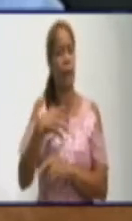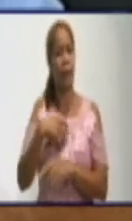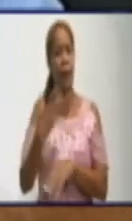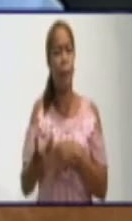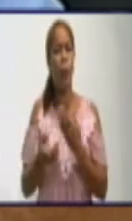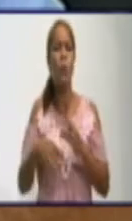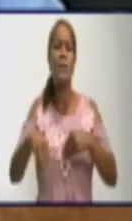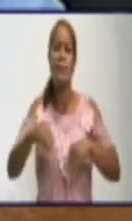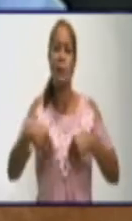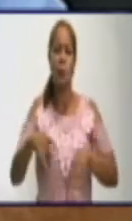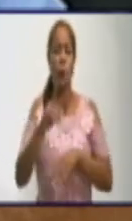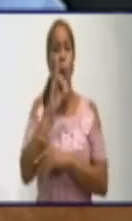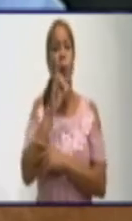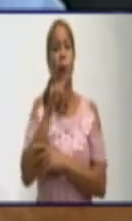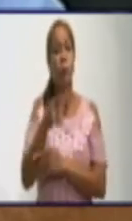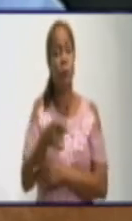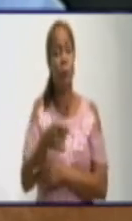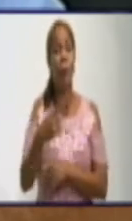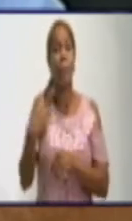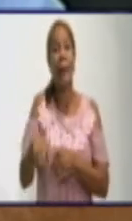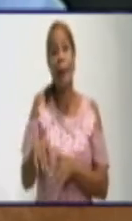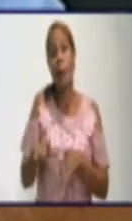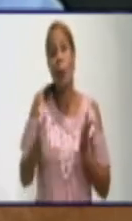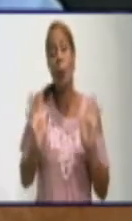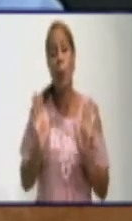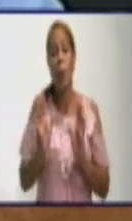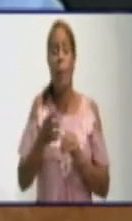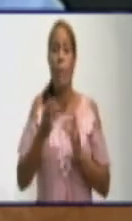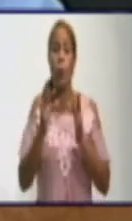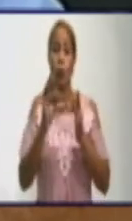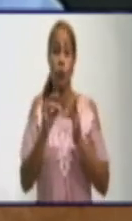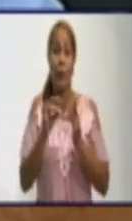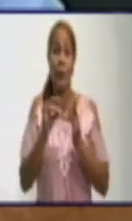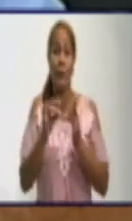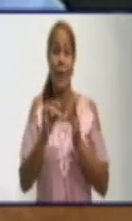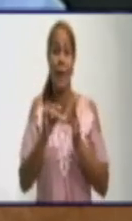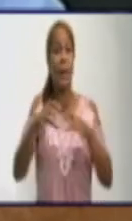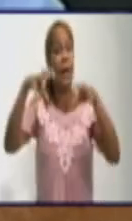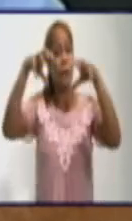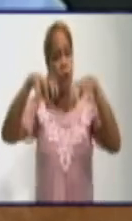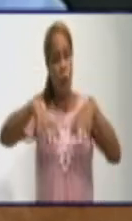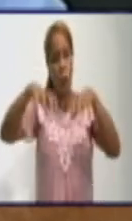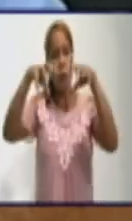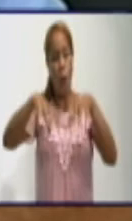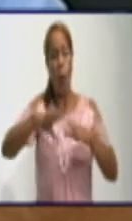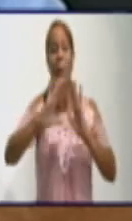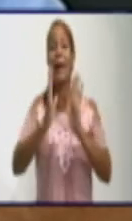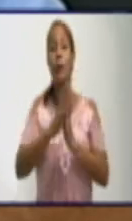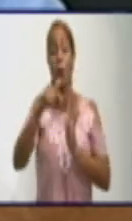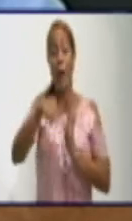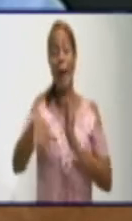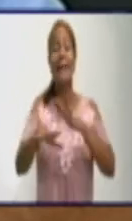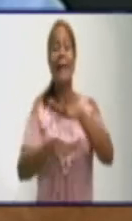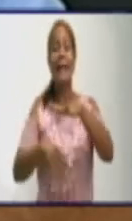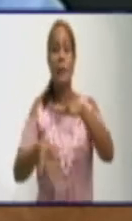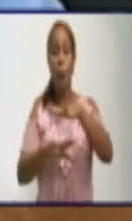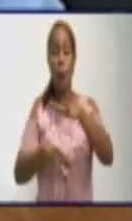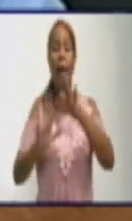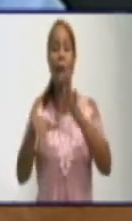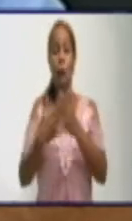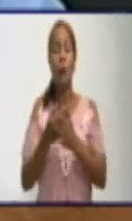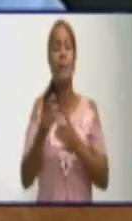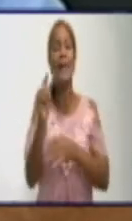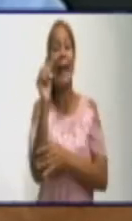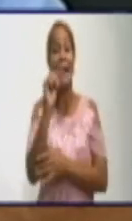y la naturaleza nos benefició, que llovió precisamente para esa zona y el río hoy